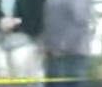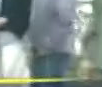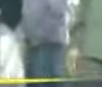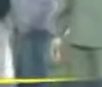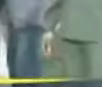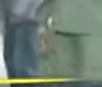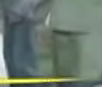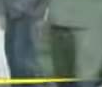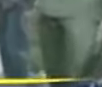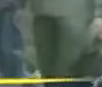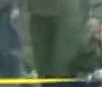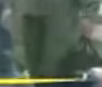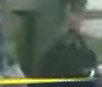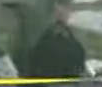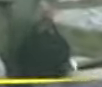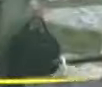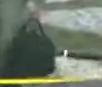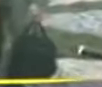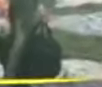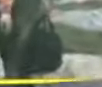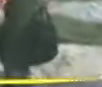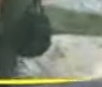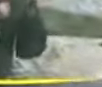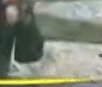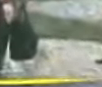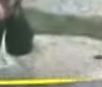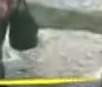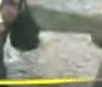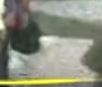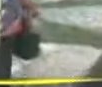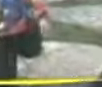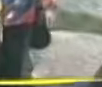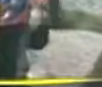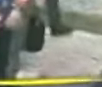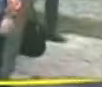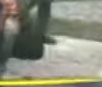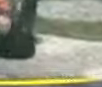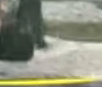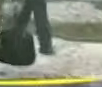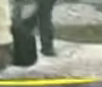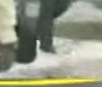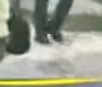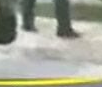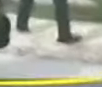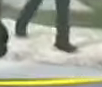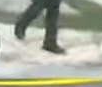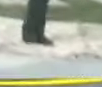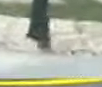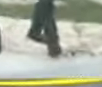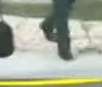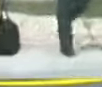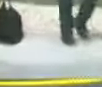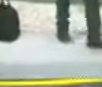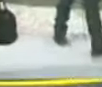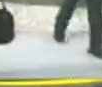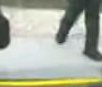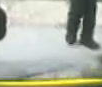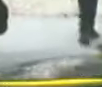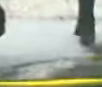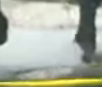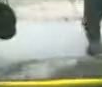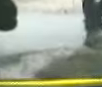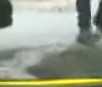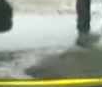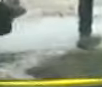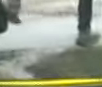educación con gratuidad, con calidad sigue entonces el presidente Nicolás Maduro en este recorrido por la Escuela de Enfermería de la